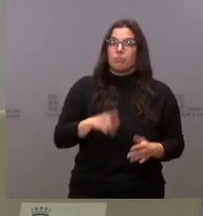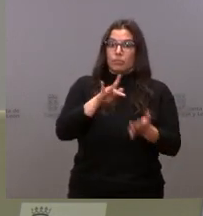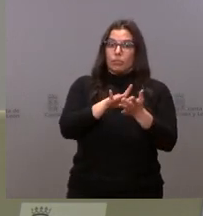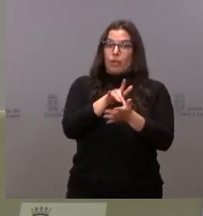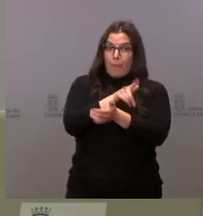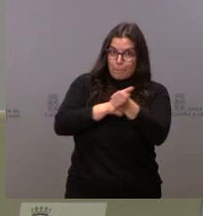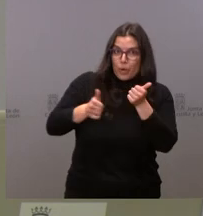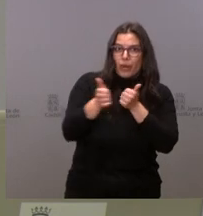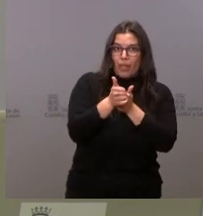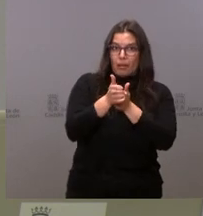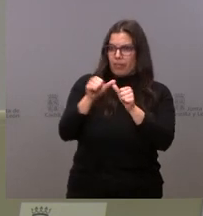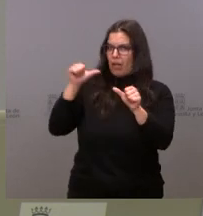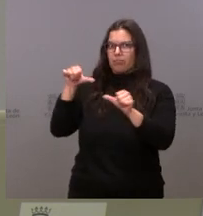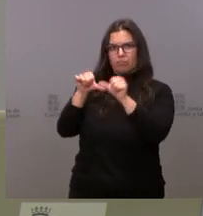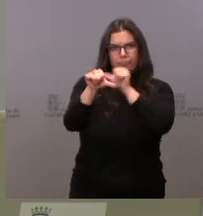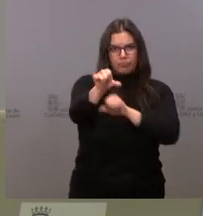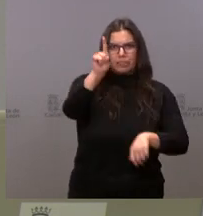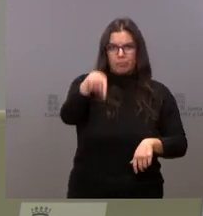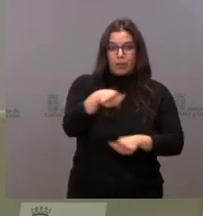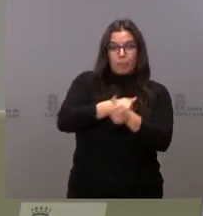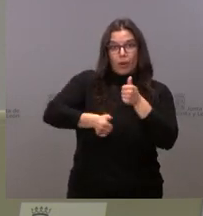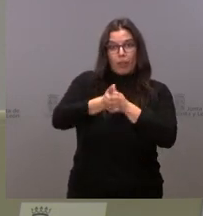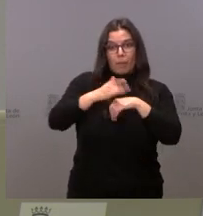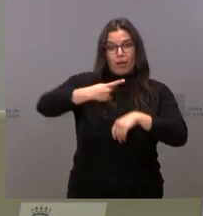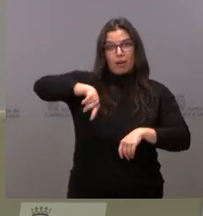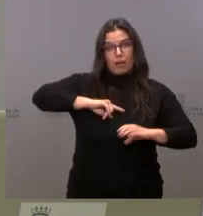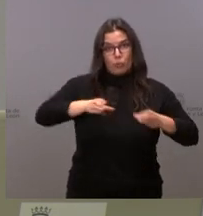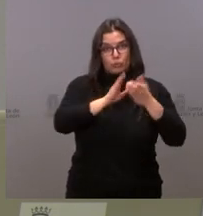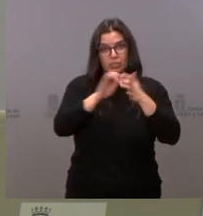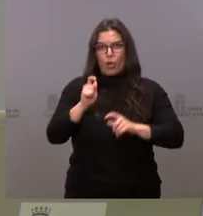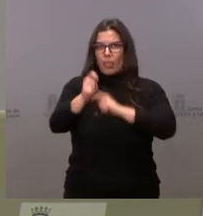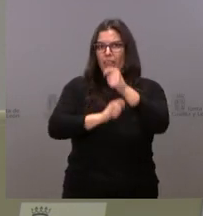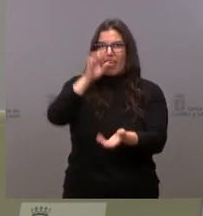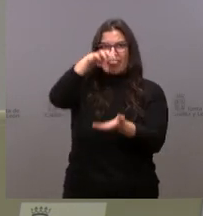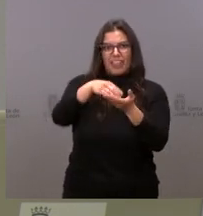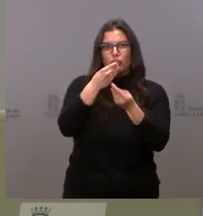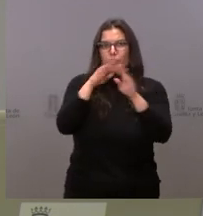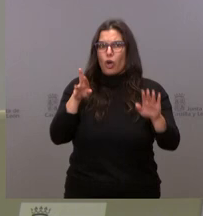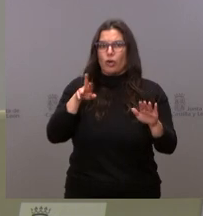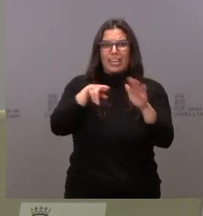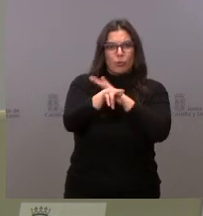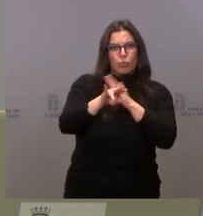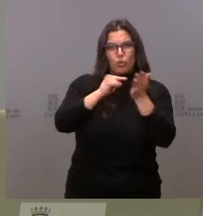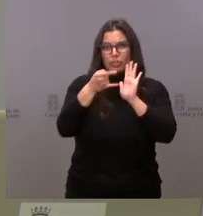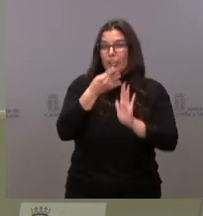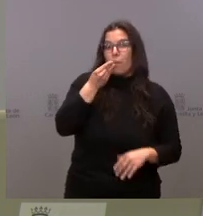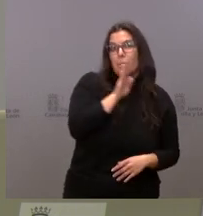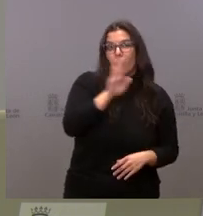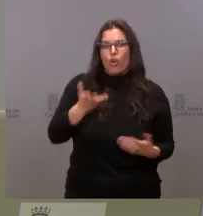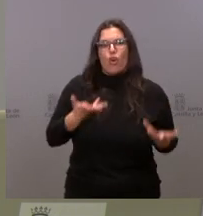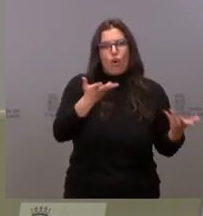siendo y lo se va a seguir siendo de la Junta de Castilla y León, el dotar de las mejores instalaciones, de los mejores medios técnicos en la